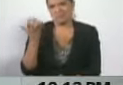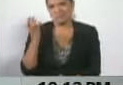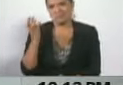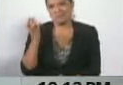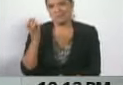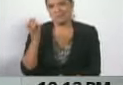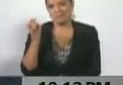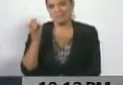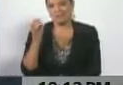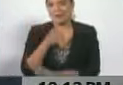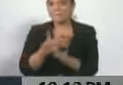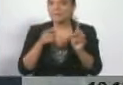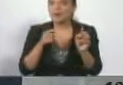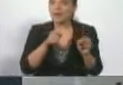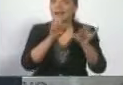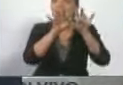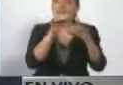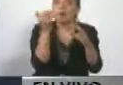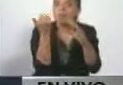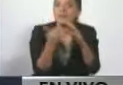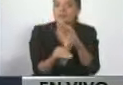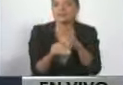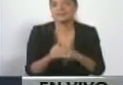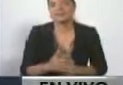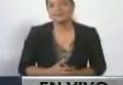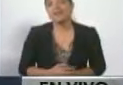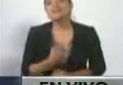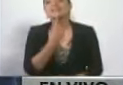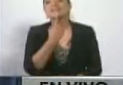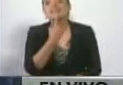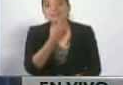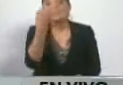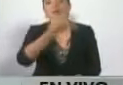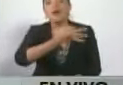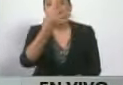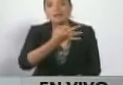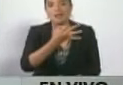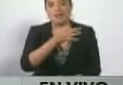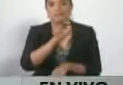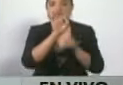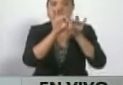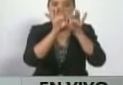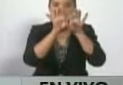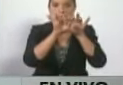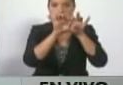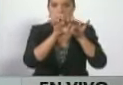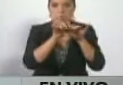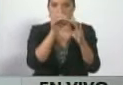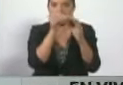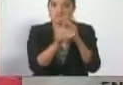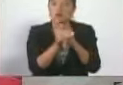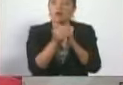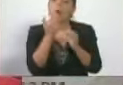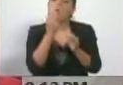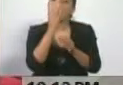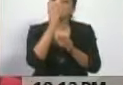Le estaban sacando un comunicado en tiempo real diciendo la verdad o parte de la verdad